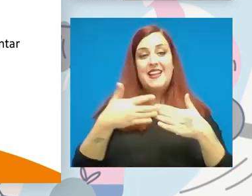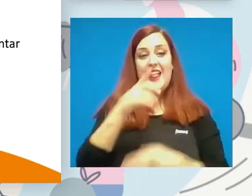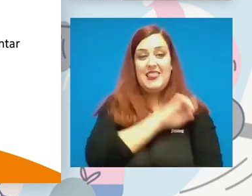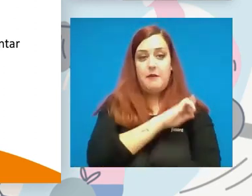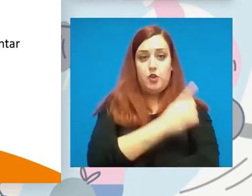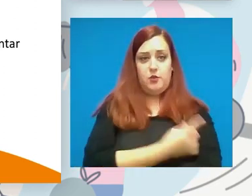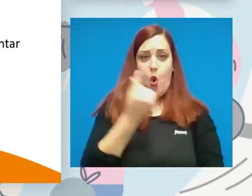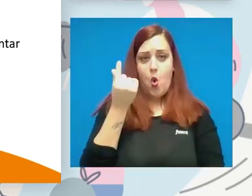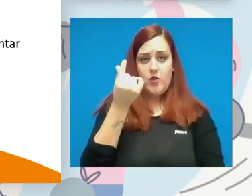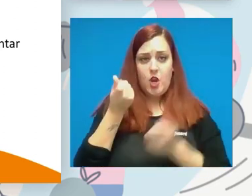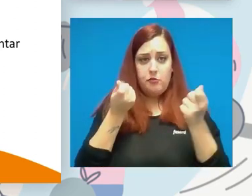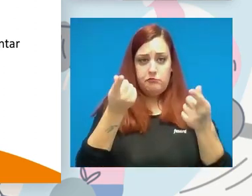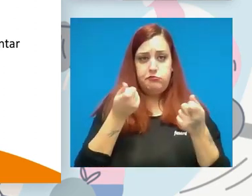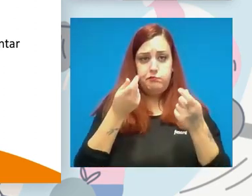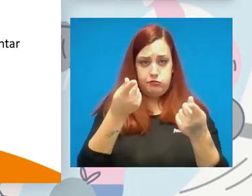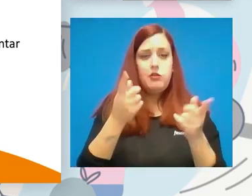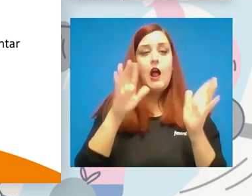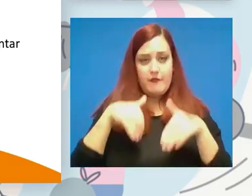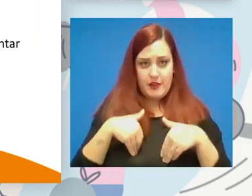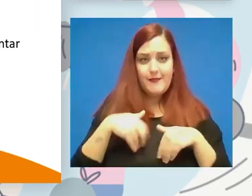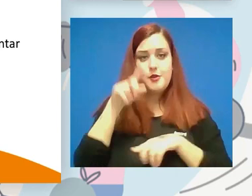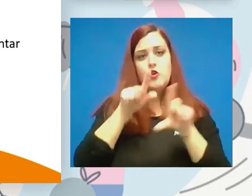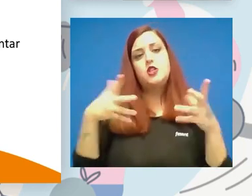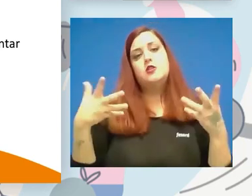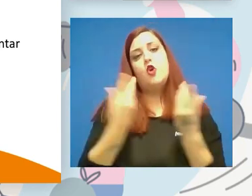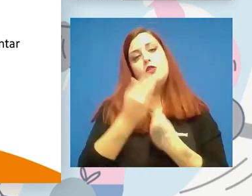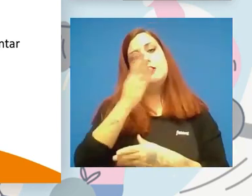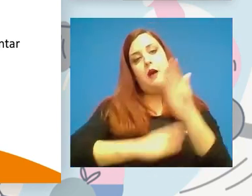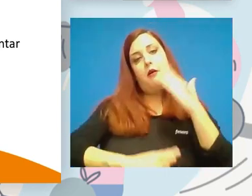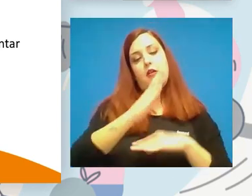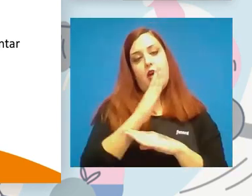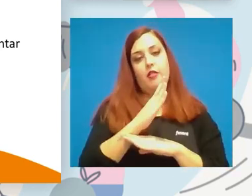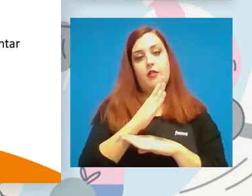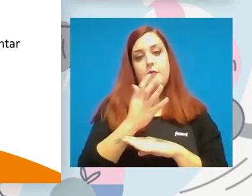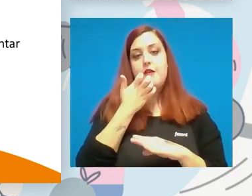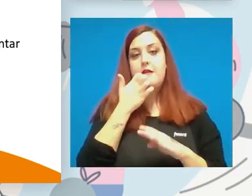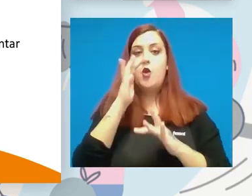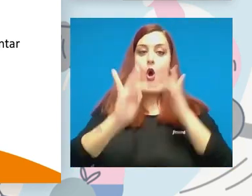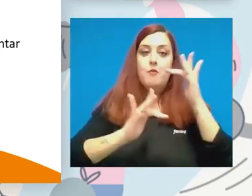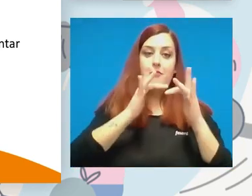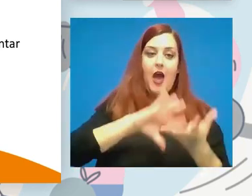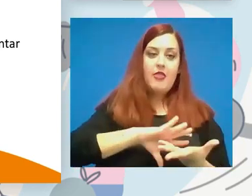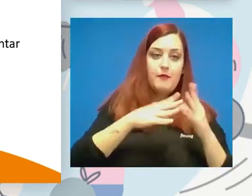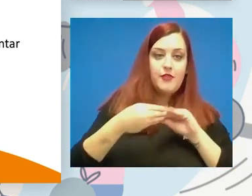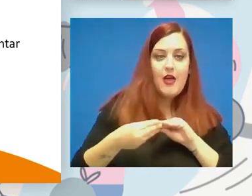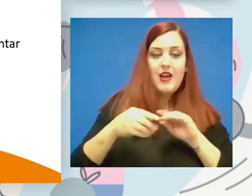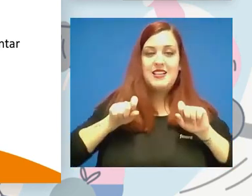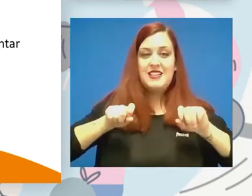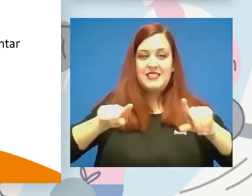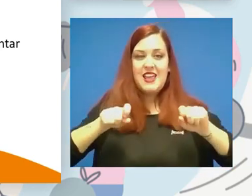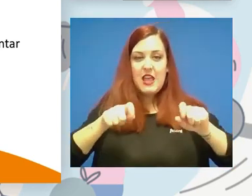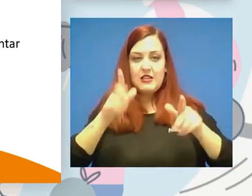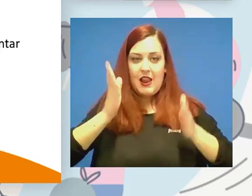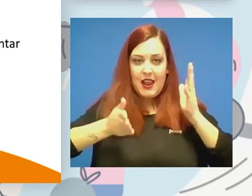hándicaps de las personas con discapacidad, lo que estábamos comentando, pues handbikes, sillas de rodas de atletismo, tándem para